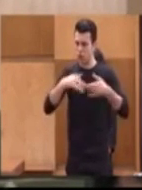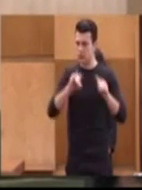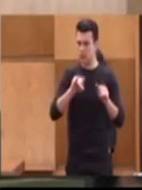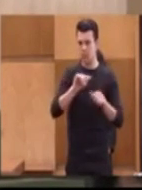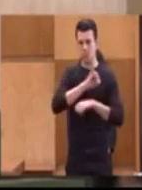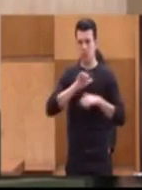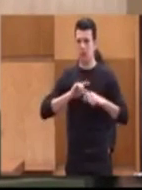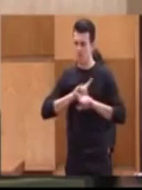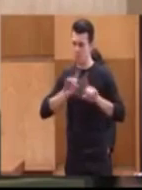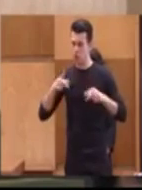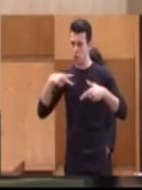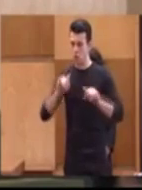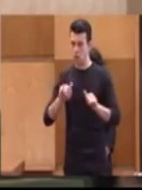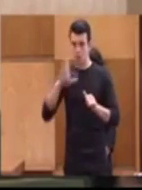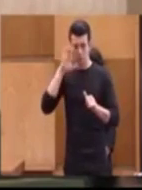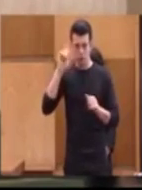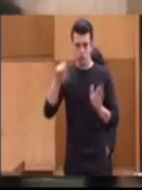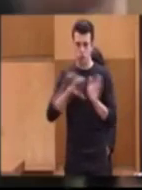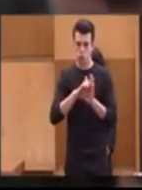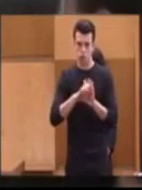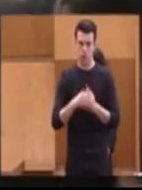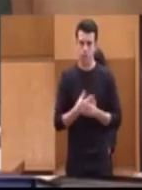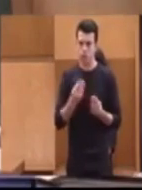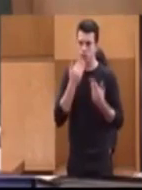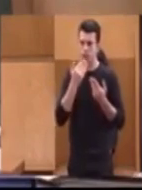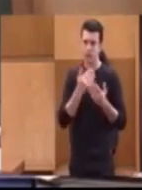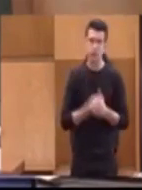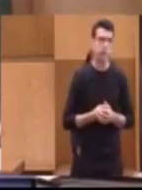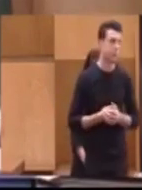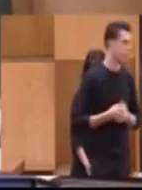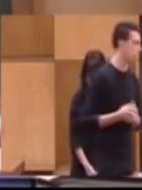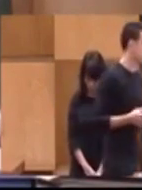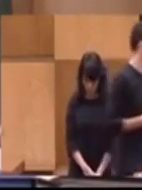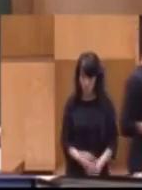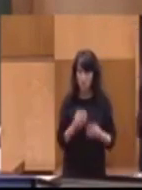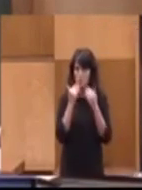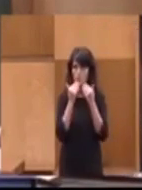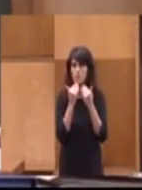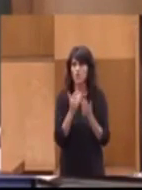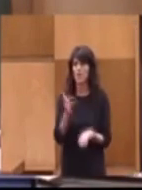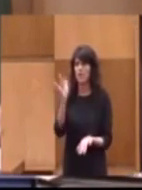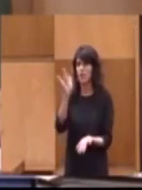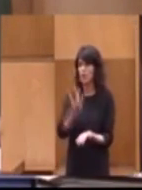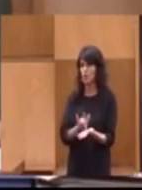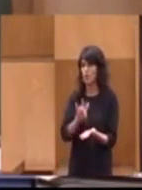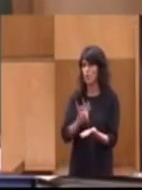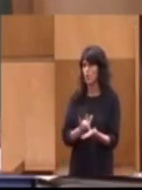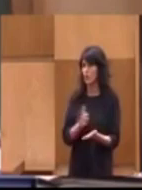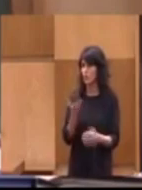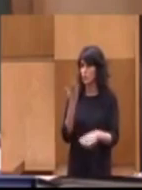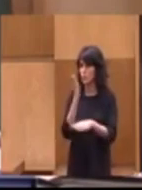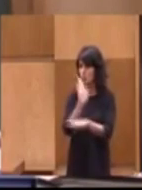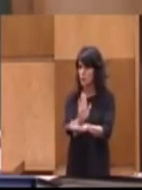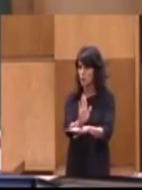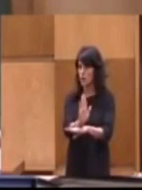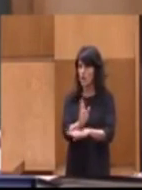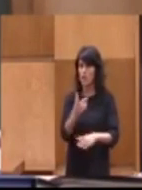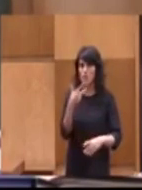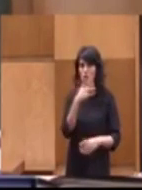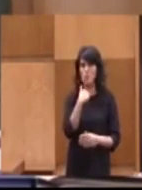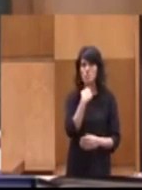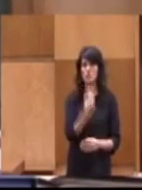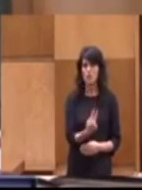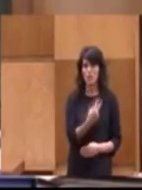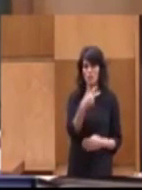privatizaciones. Las pensiones a la Constitución. Muchas gracias. Tiene la palabra para la exposición de la moción el portavoz de Chunta